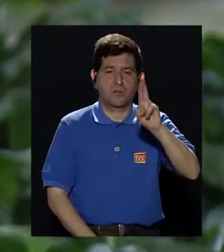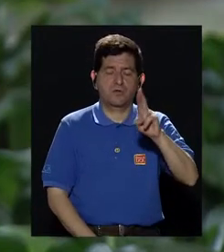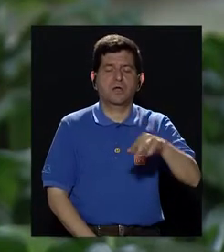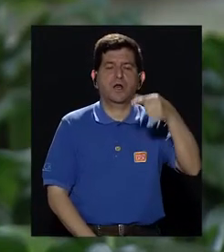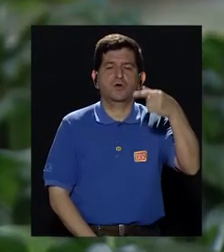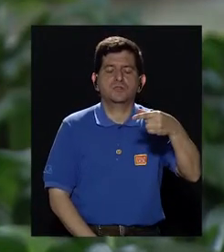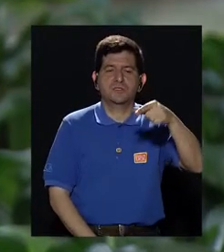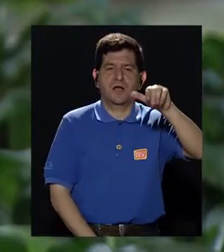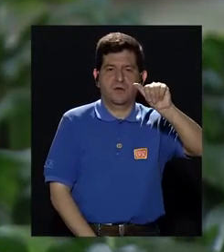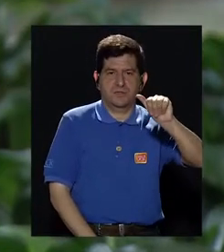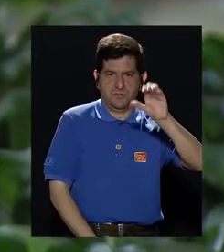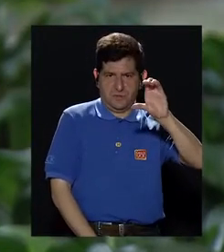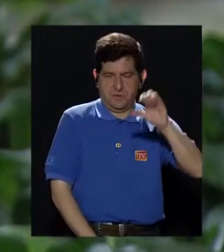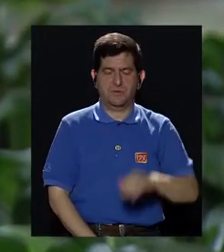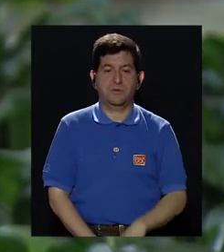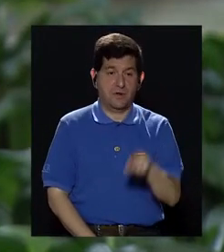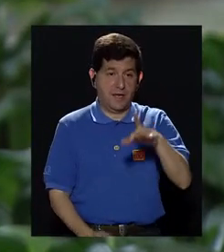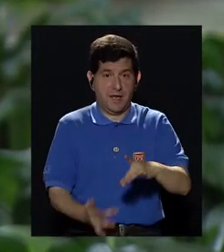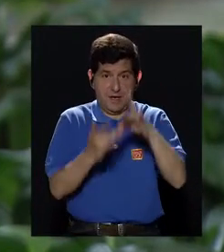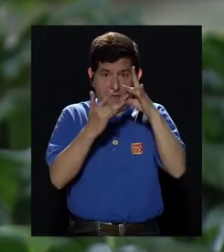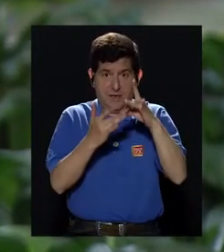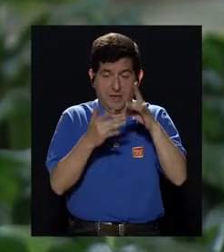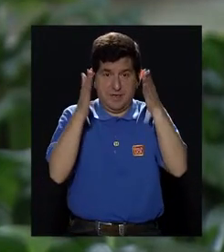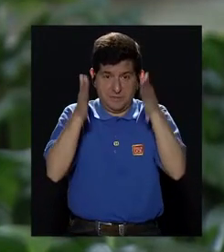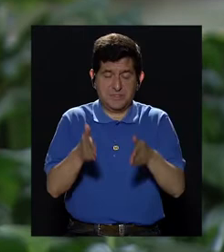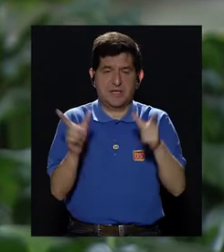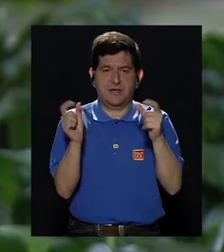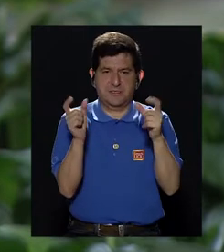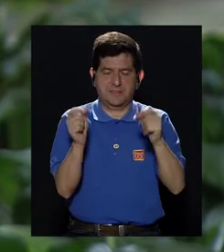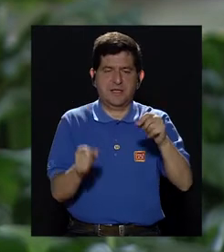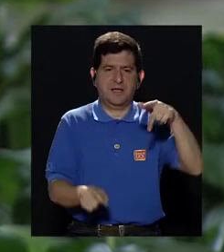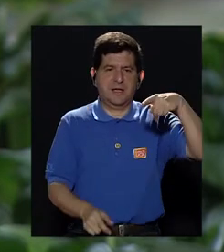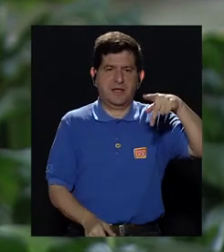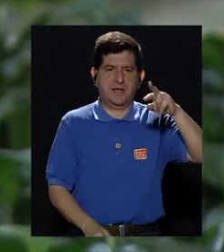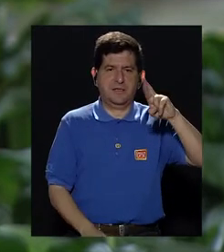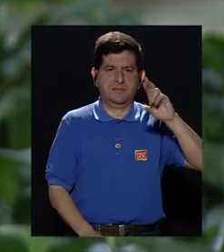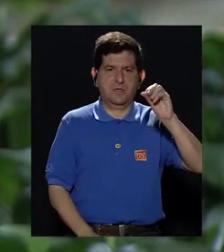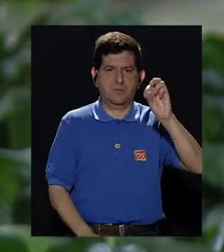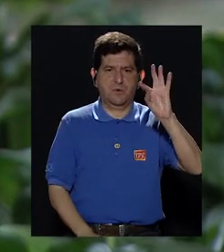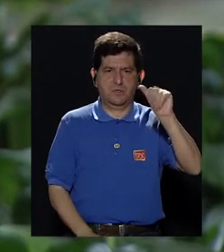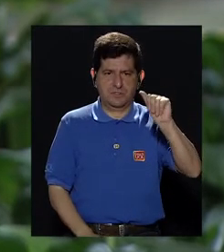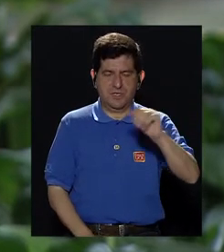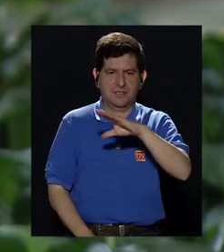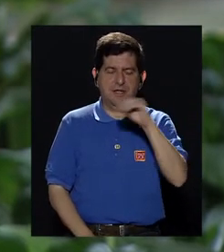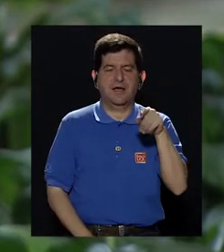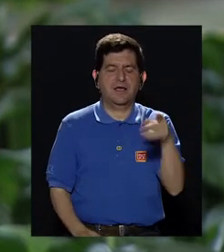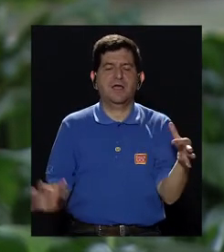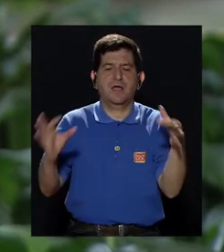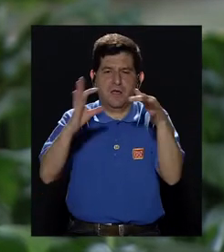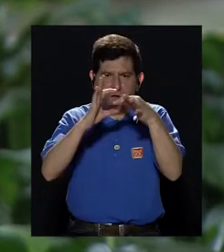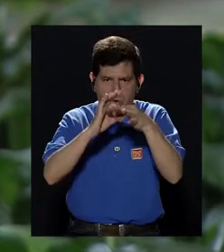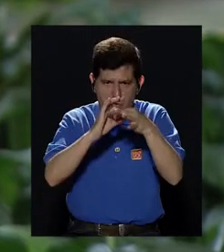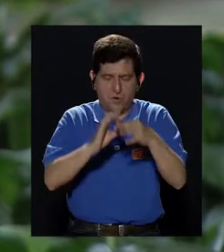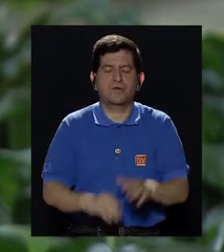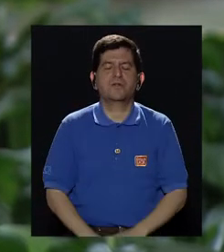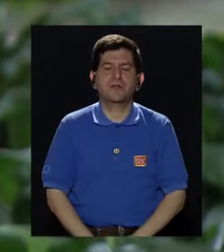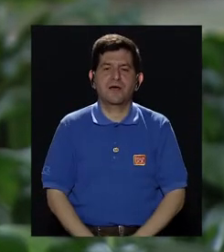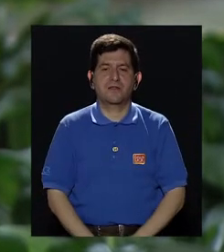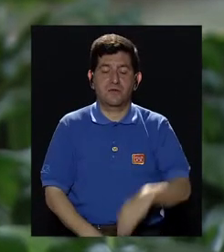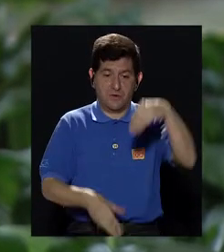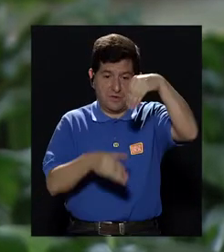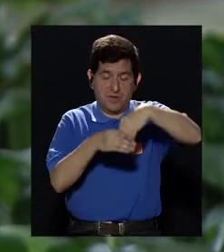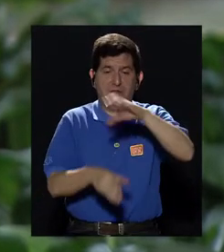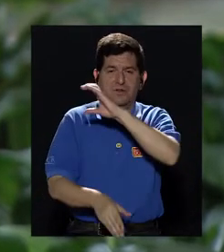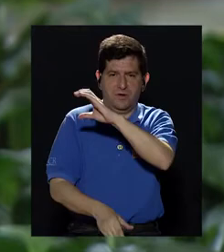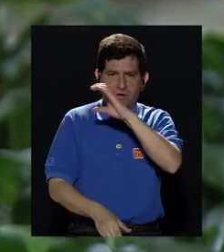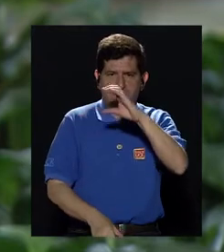Gonzalo Azúa Córdoba. Él es especialista en cáncer de próstata y director ejecutivo de la Coordinación Técnica del Cáncer de la Caja Costarricense